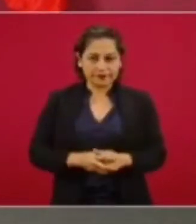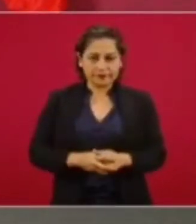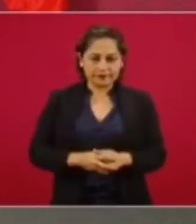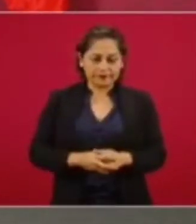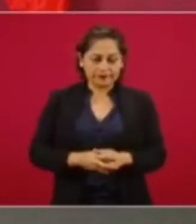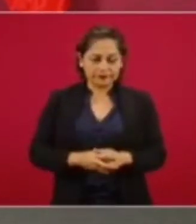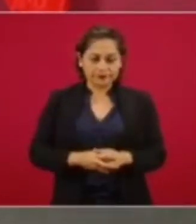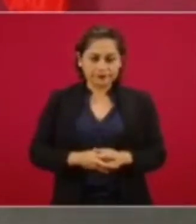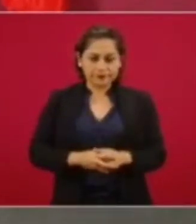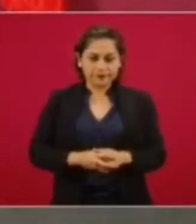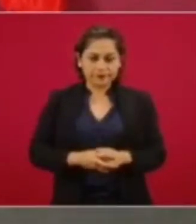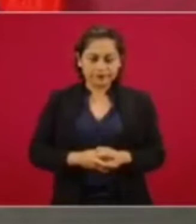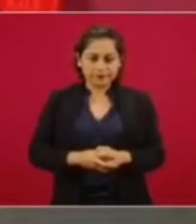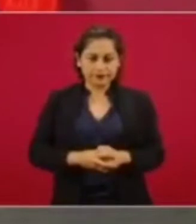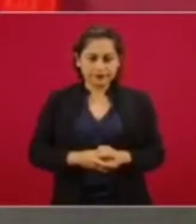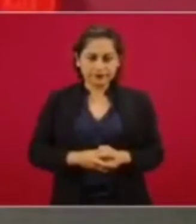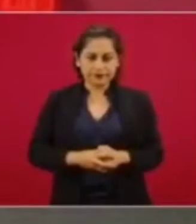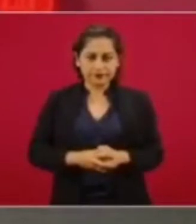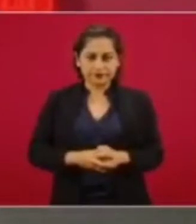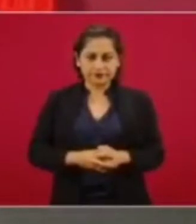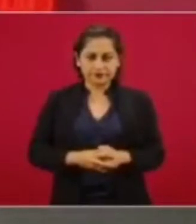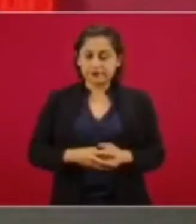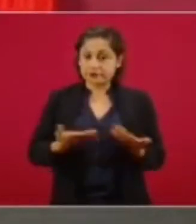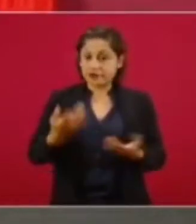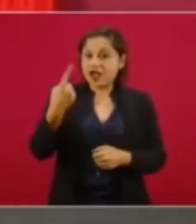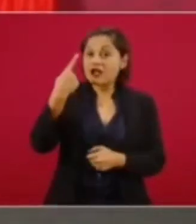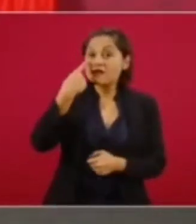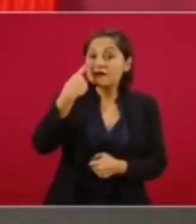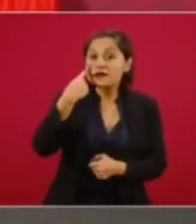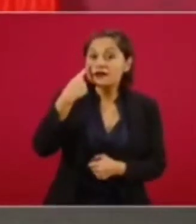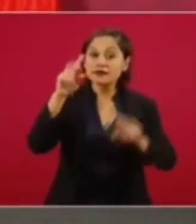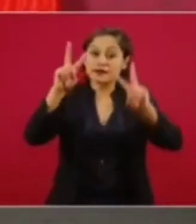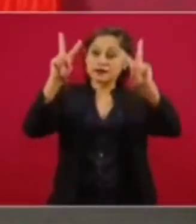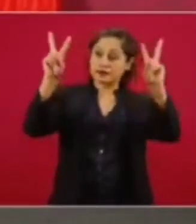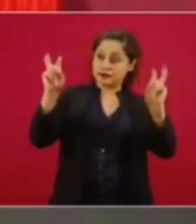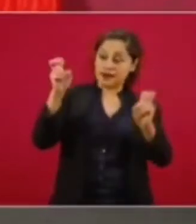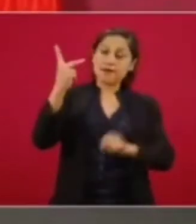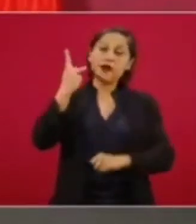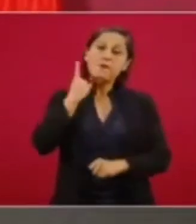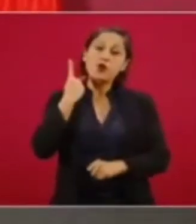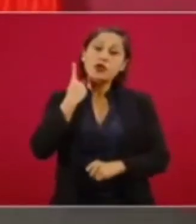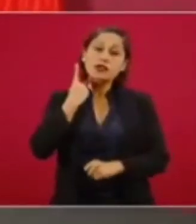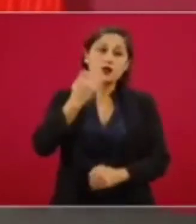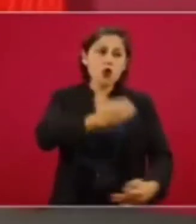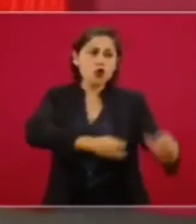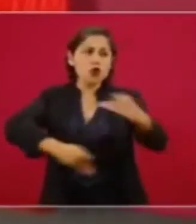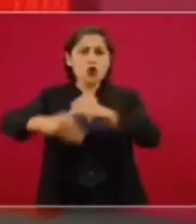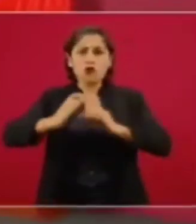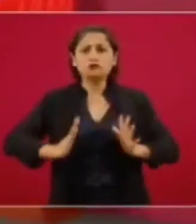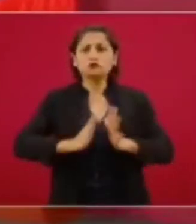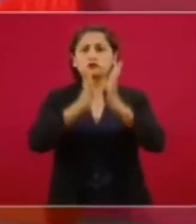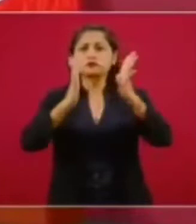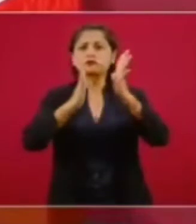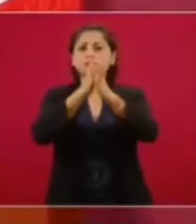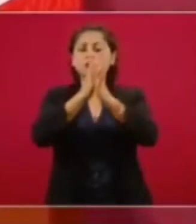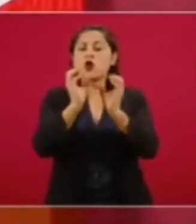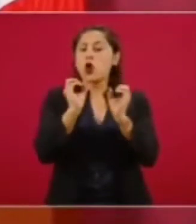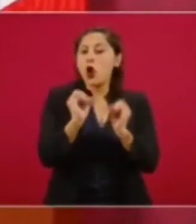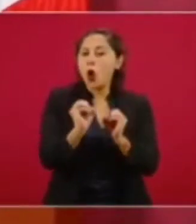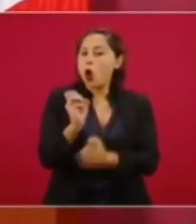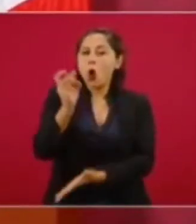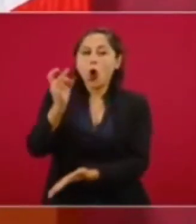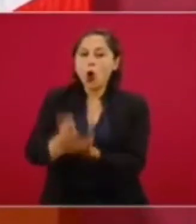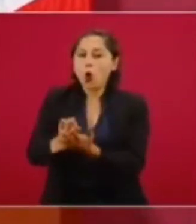¿La política es asunto de todos o es nada más asunto de los políticos y de los